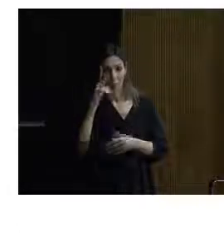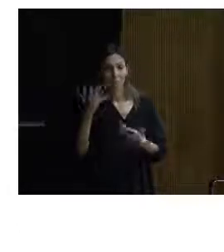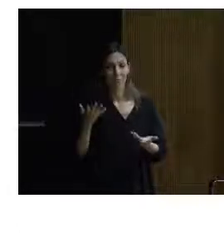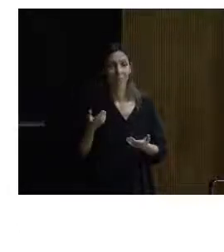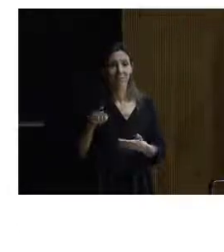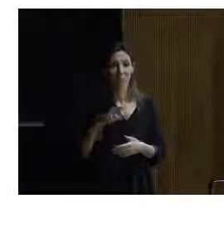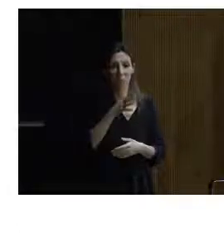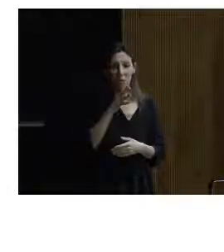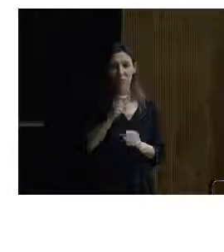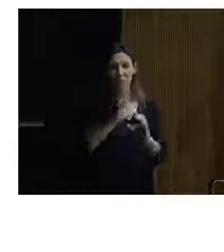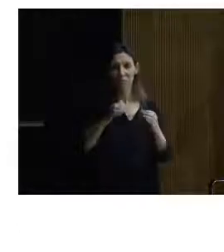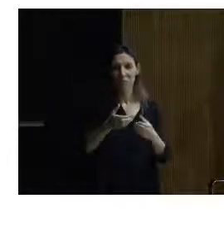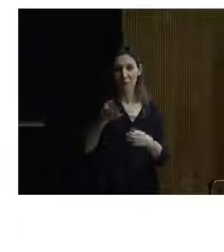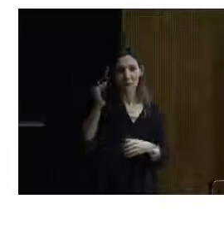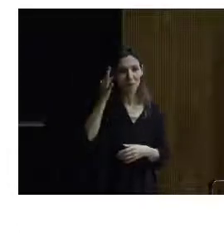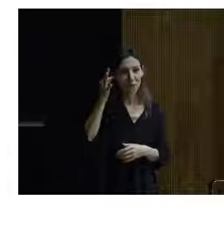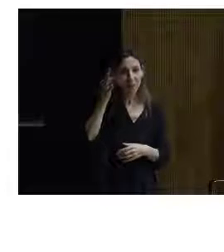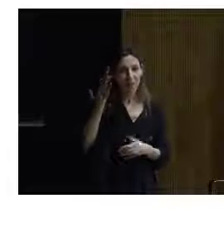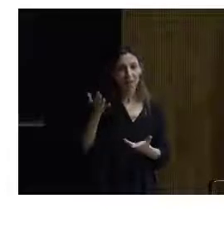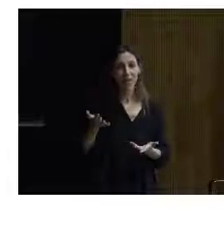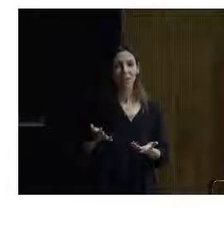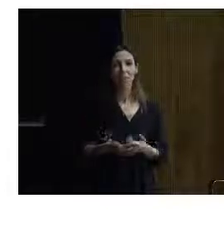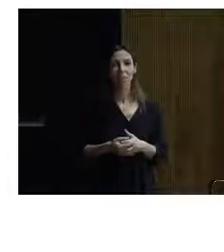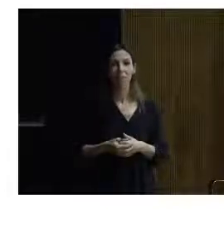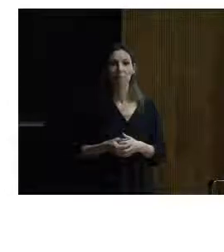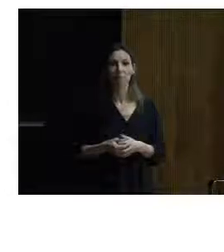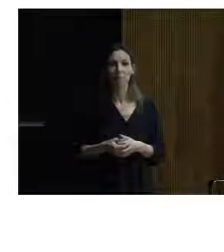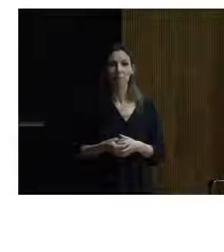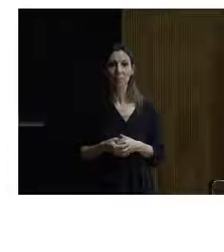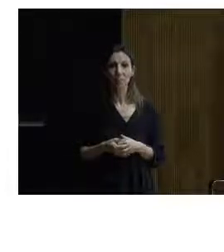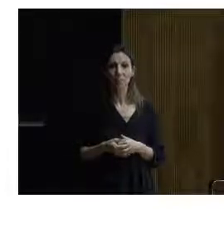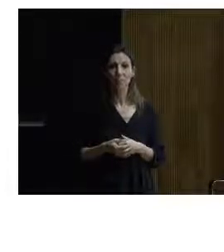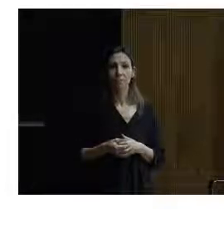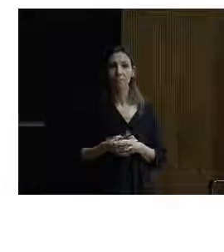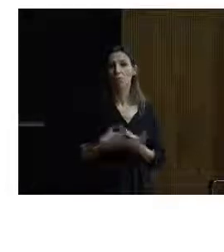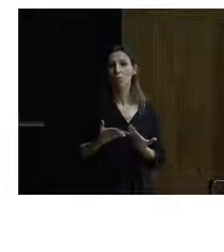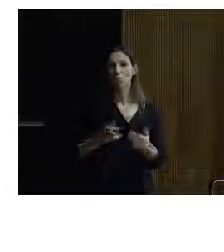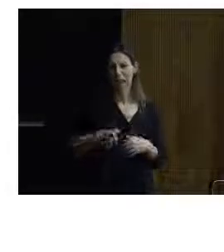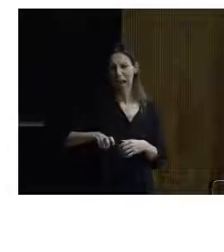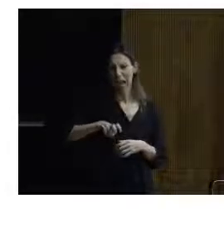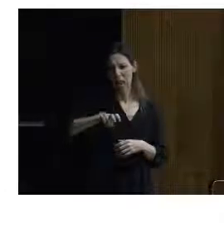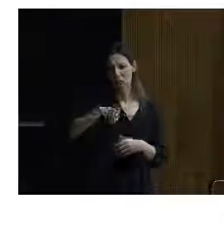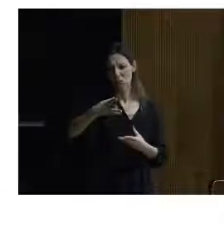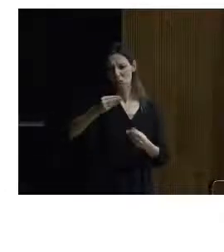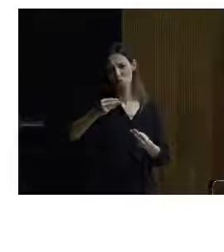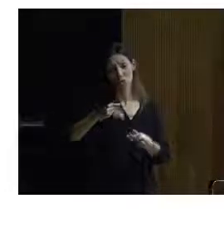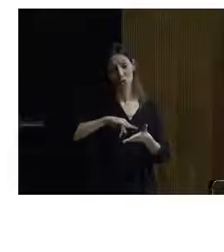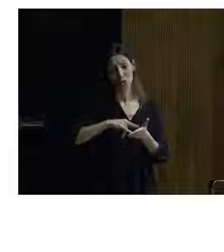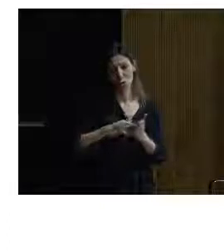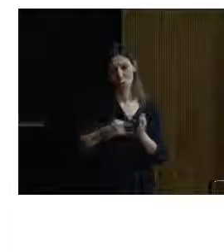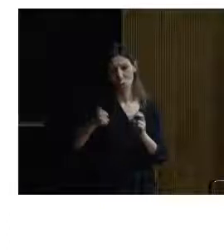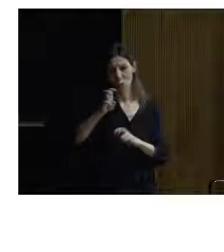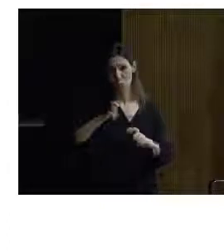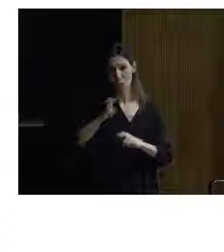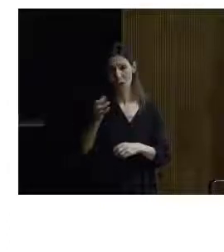femenina. O sea, que no creáis que esto es con muchos peldaños que habrá que solucionar. Pero este acceso,